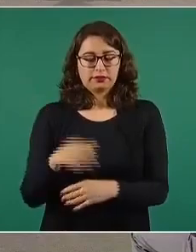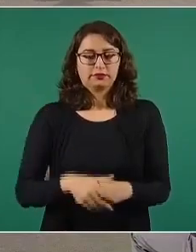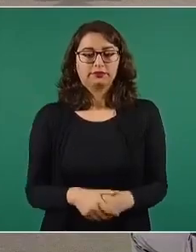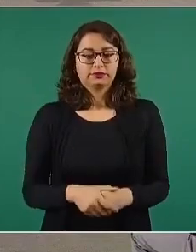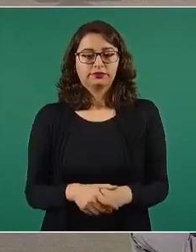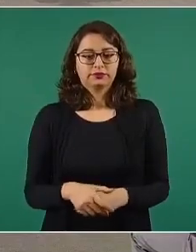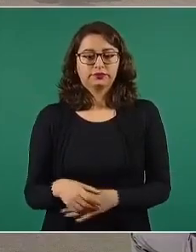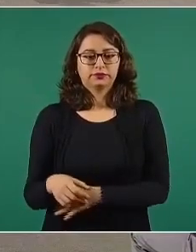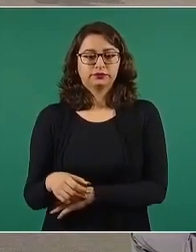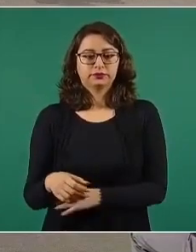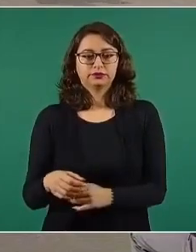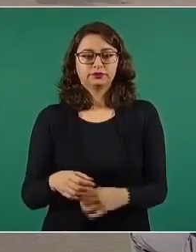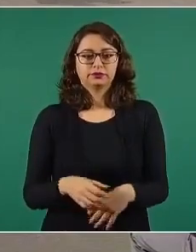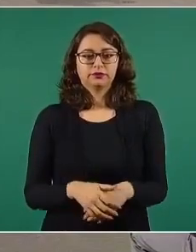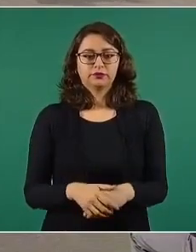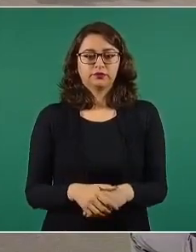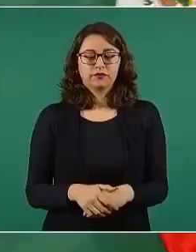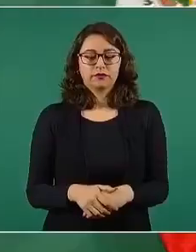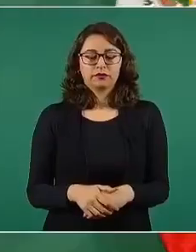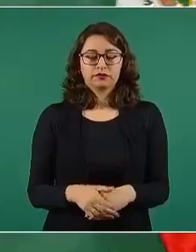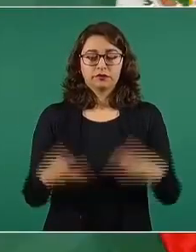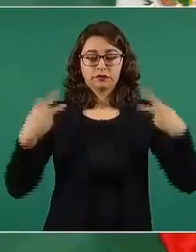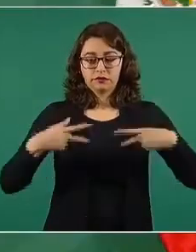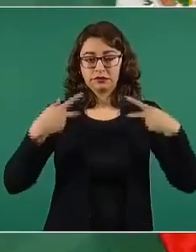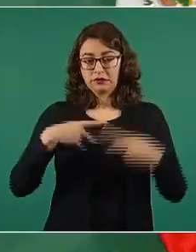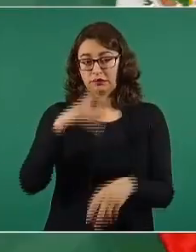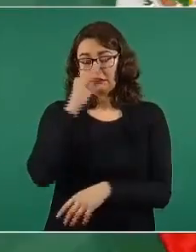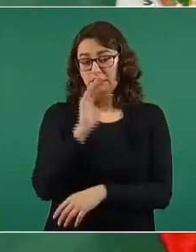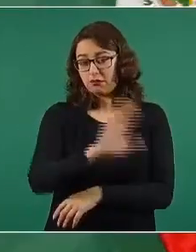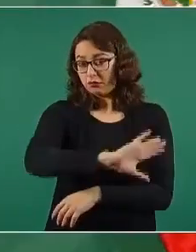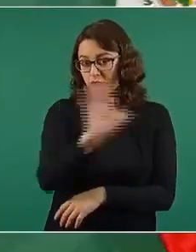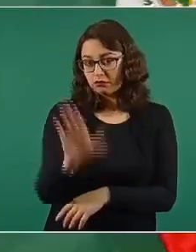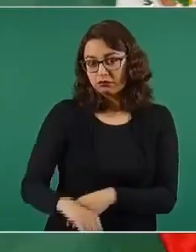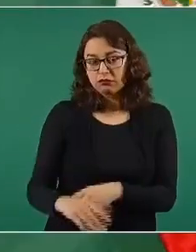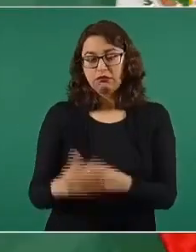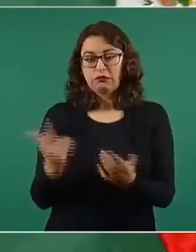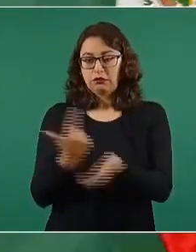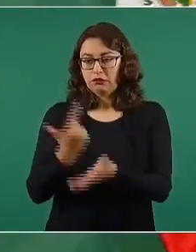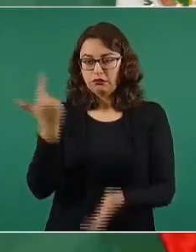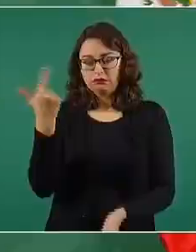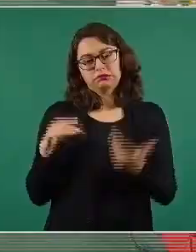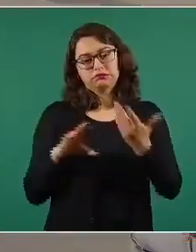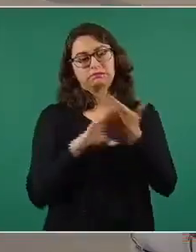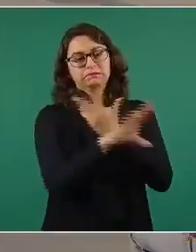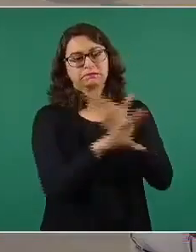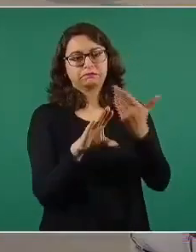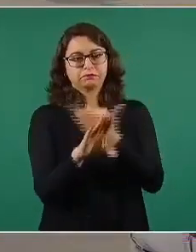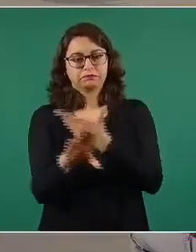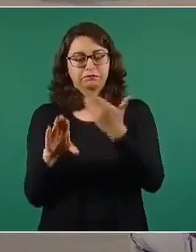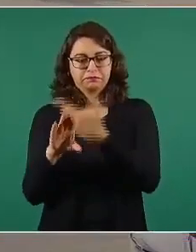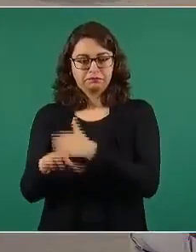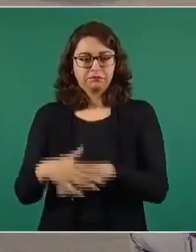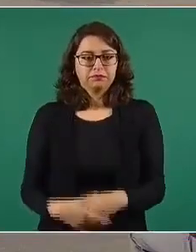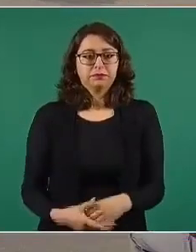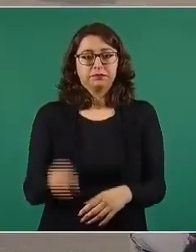evitando mayores desgracias. Esto es lo de la semana